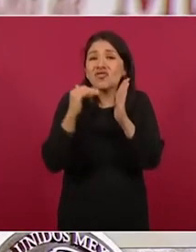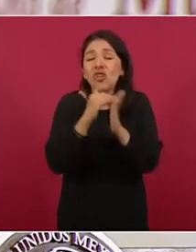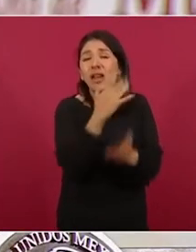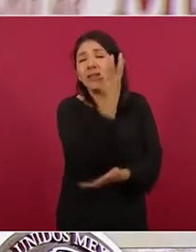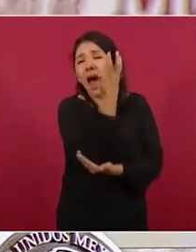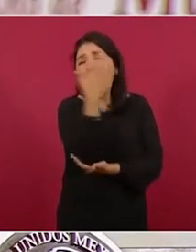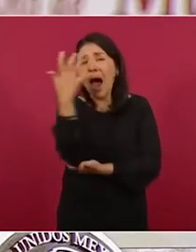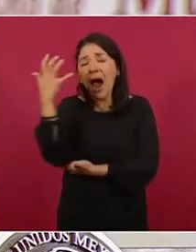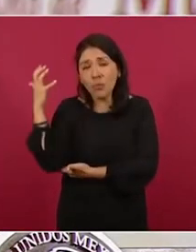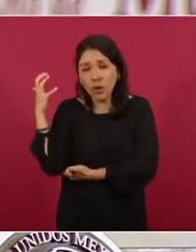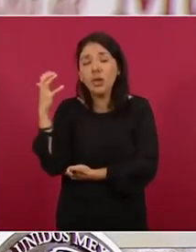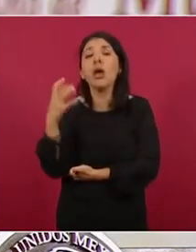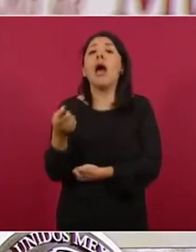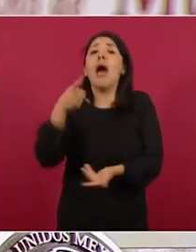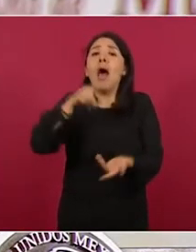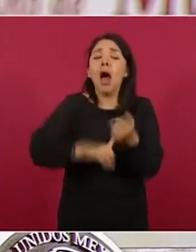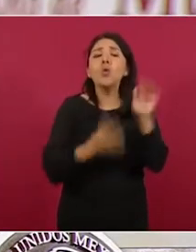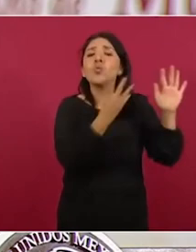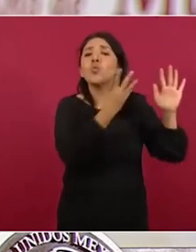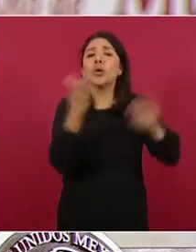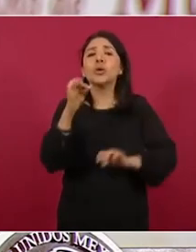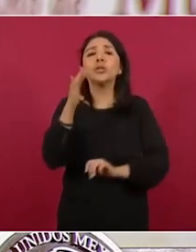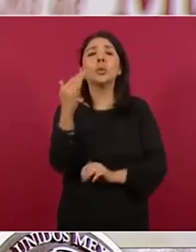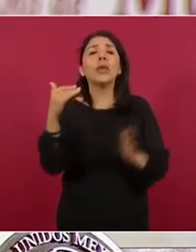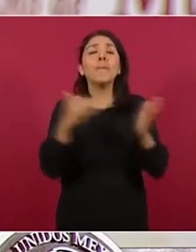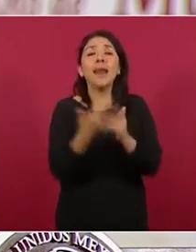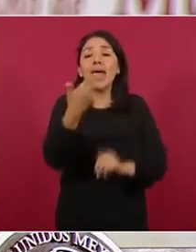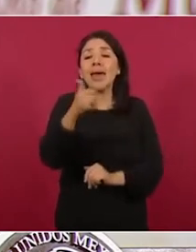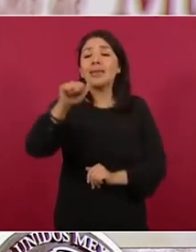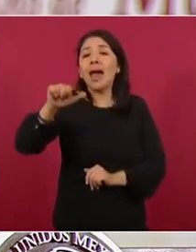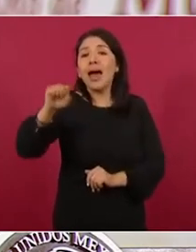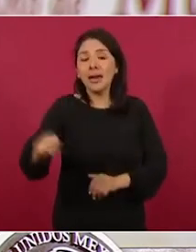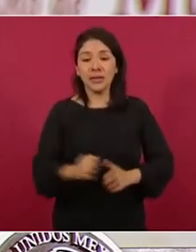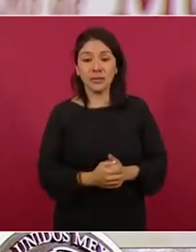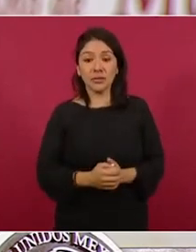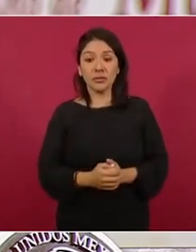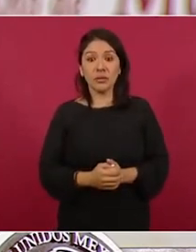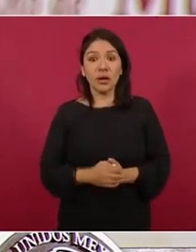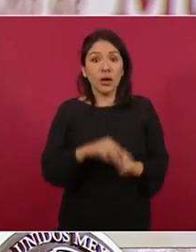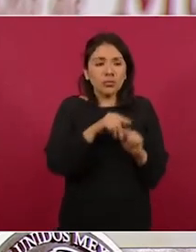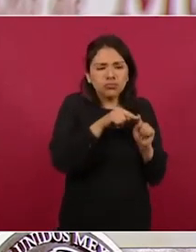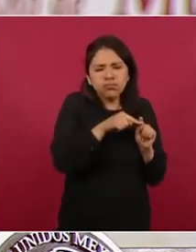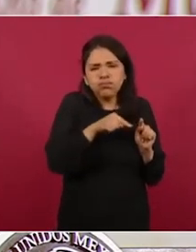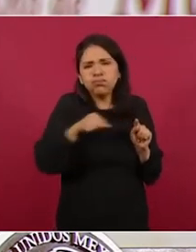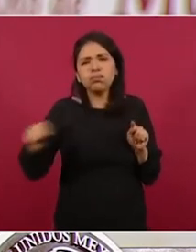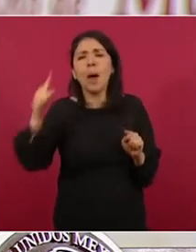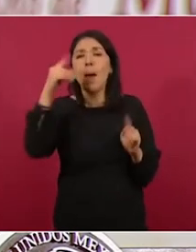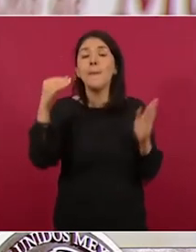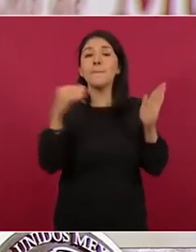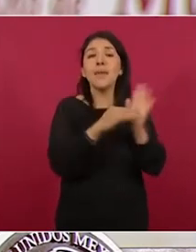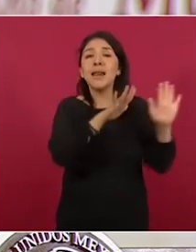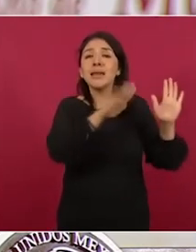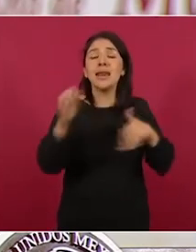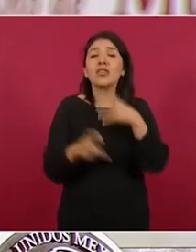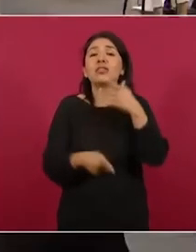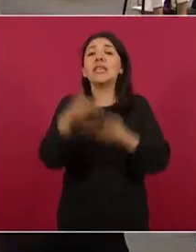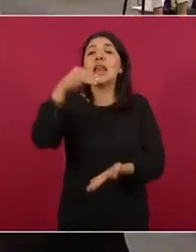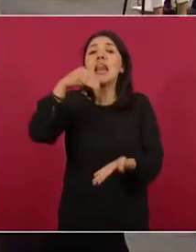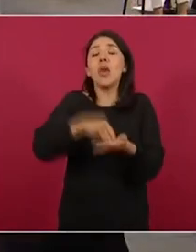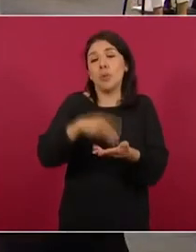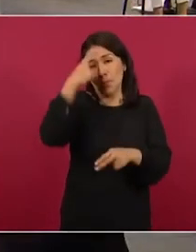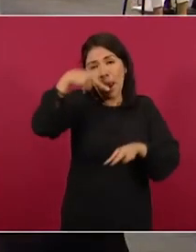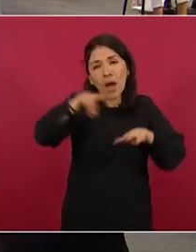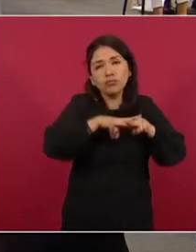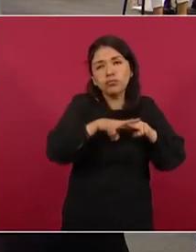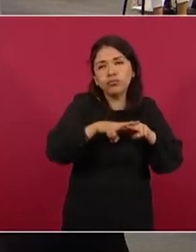árboles en cuatrocientas cincuenta mil hectáreas a lo largo de los mil quinientos kilómetros de